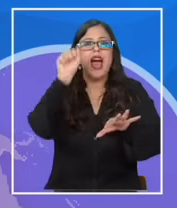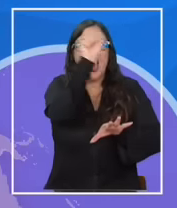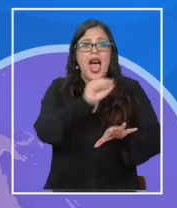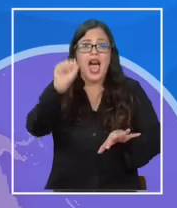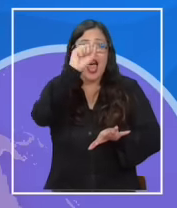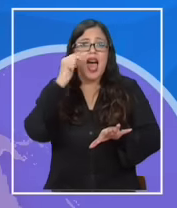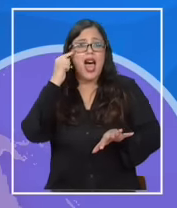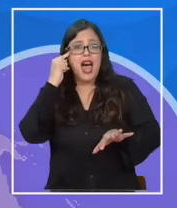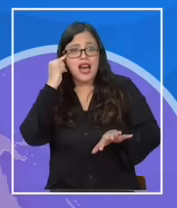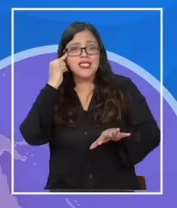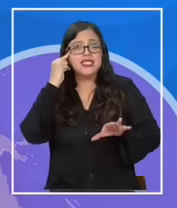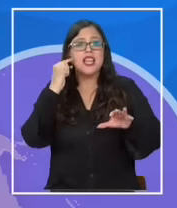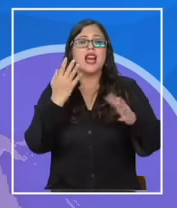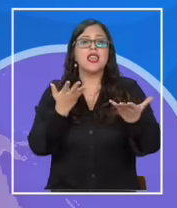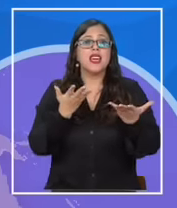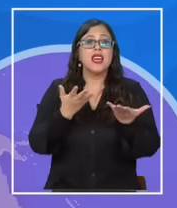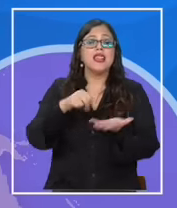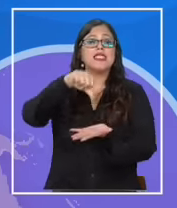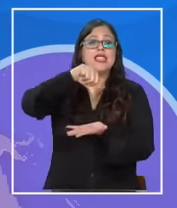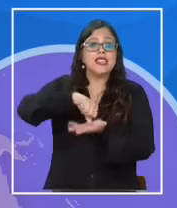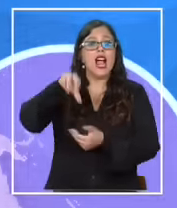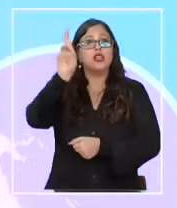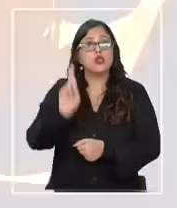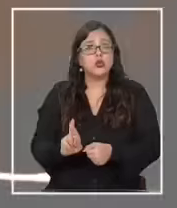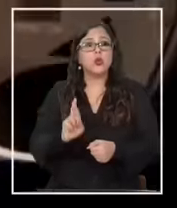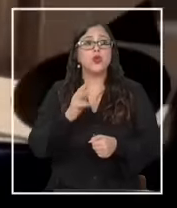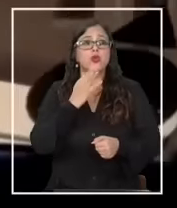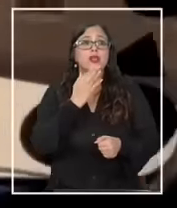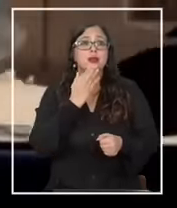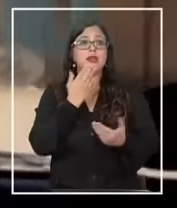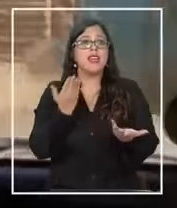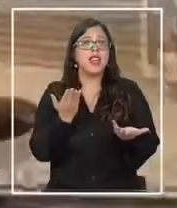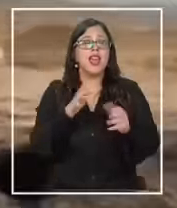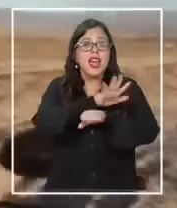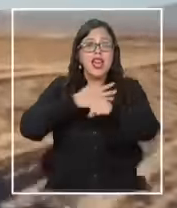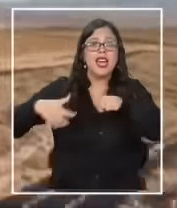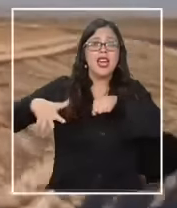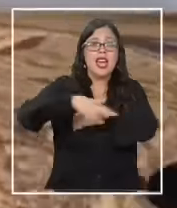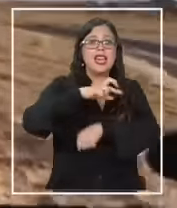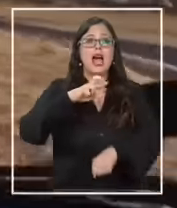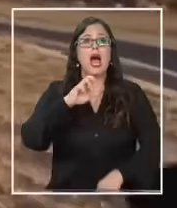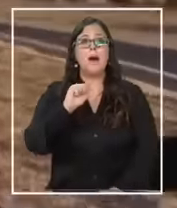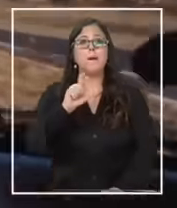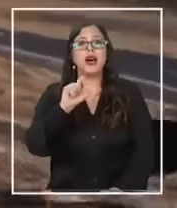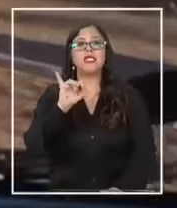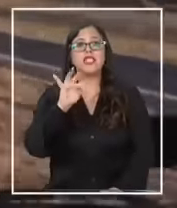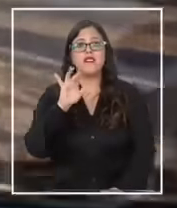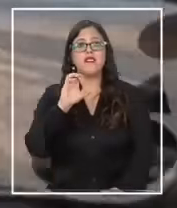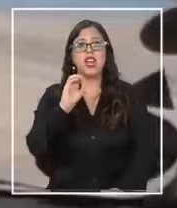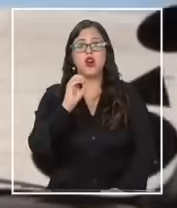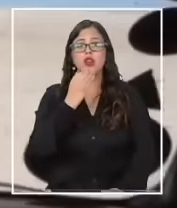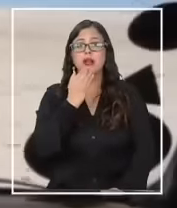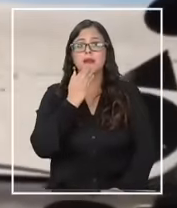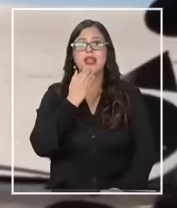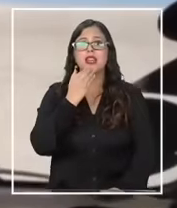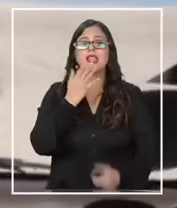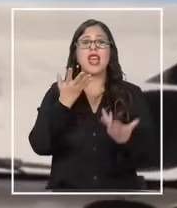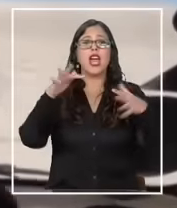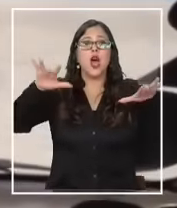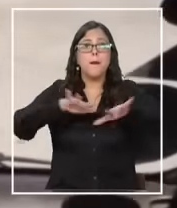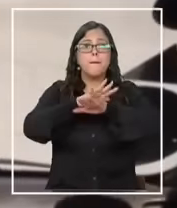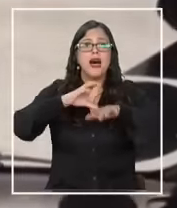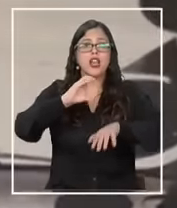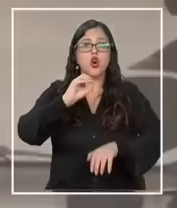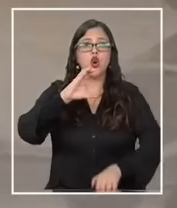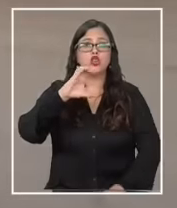Central y Sur el Sudeste Asiático para terminar con las Islas del Pacífico y Oceanía En ello calculaba iba a